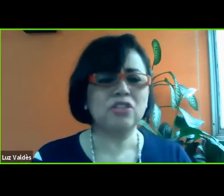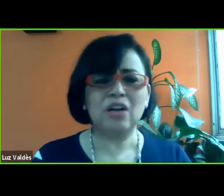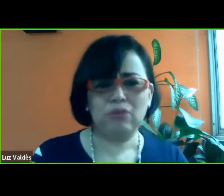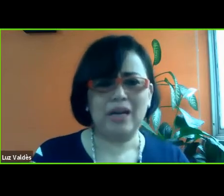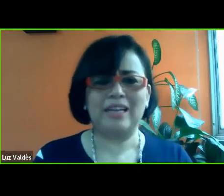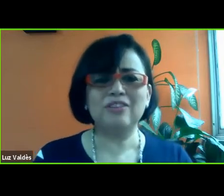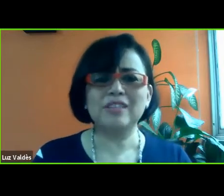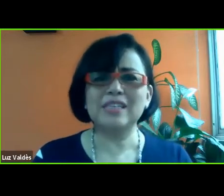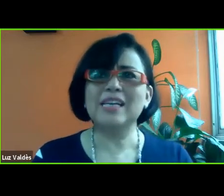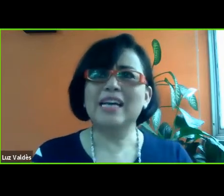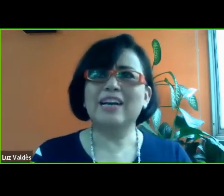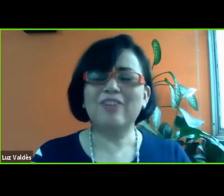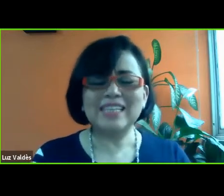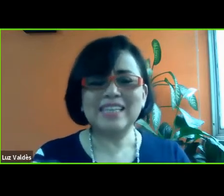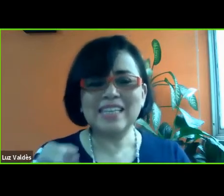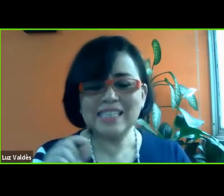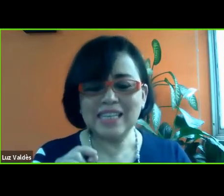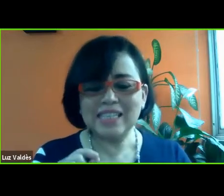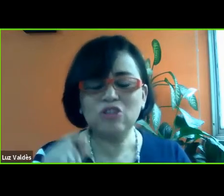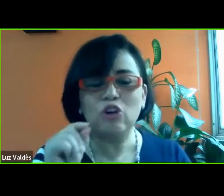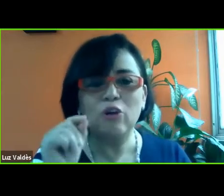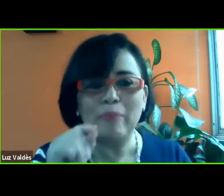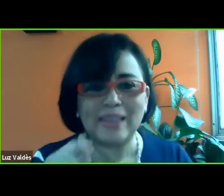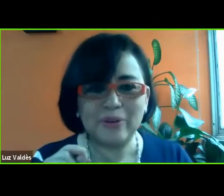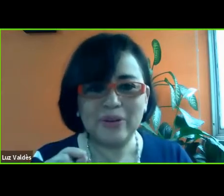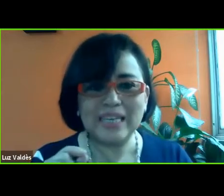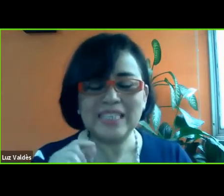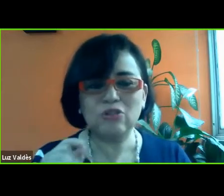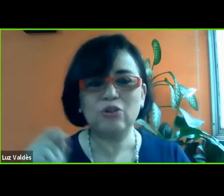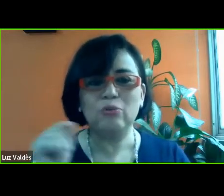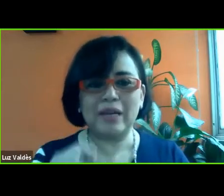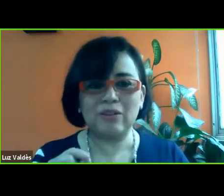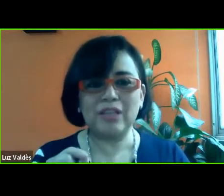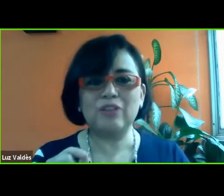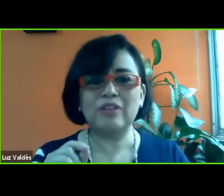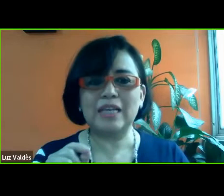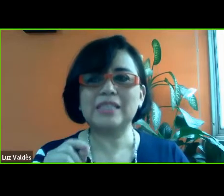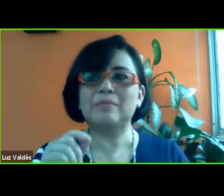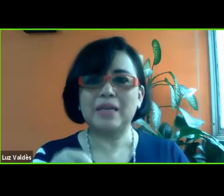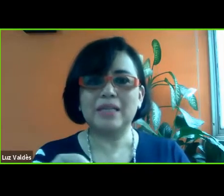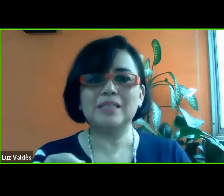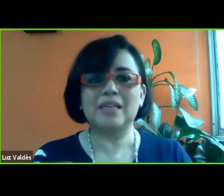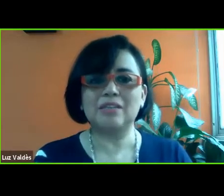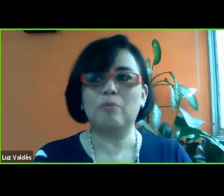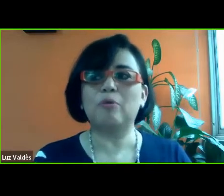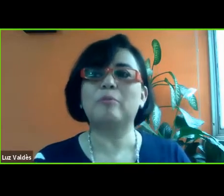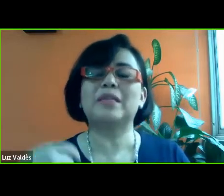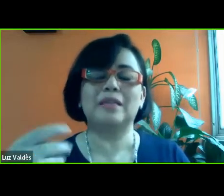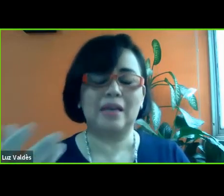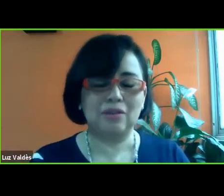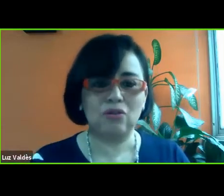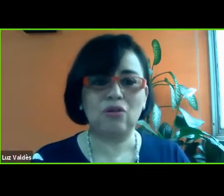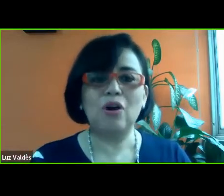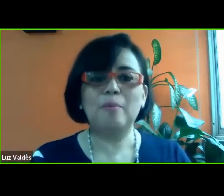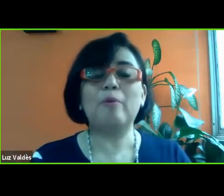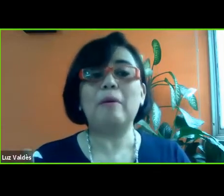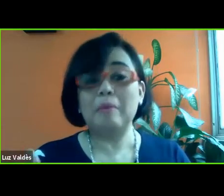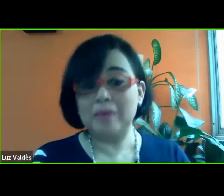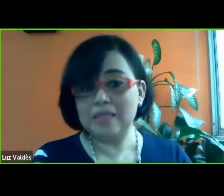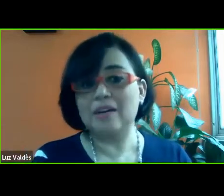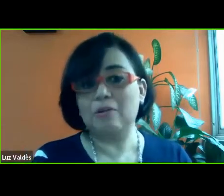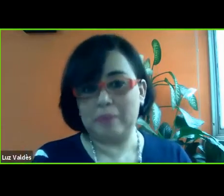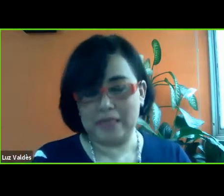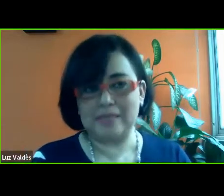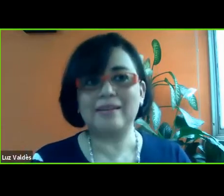prefirió saludar. Entonces, creo que este, este, este toque humano, este toque humano, en donde si bien estás comprometiendo